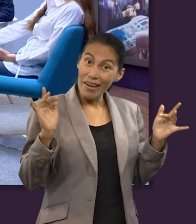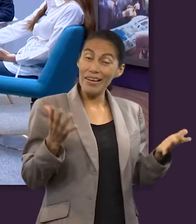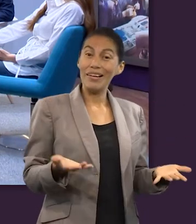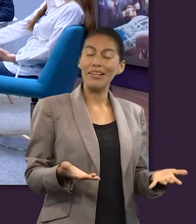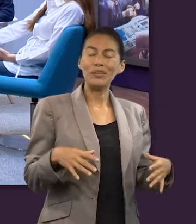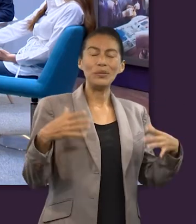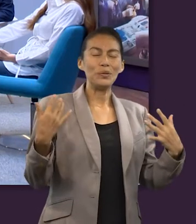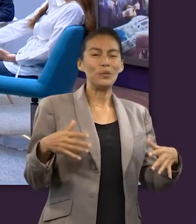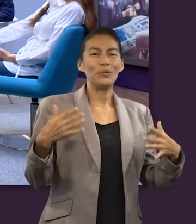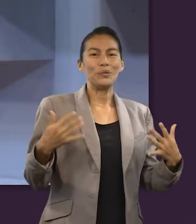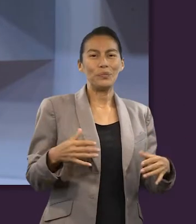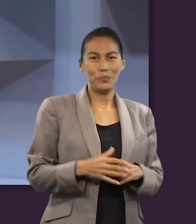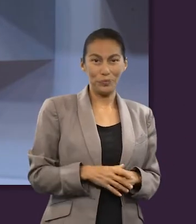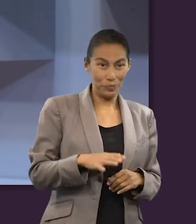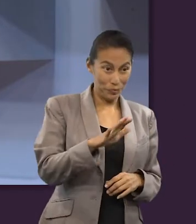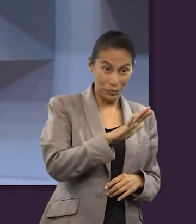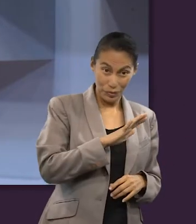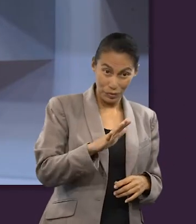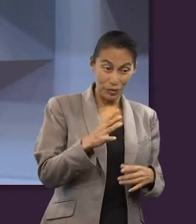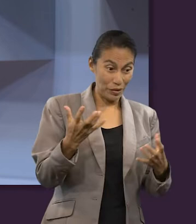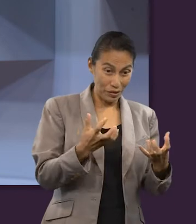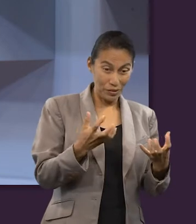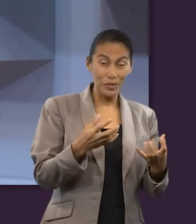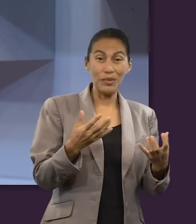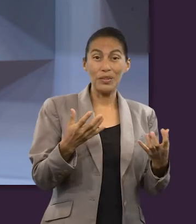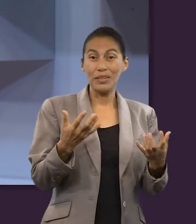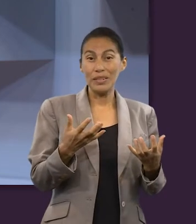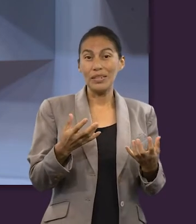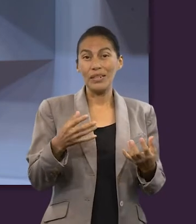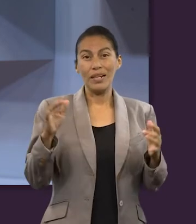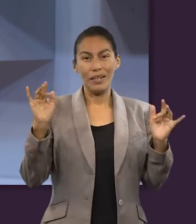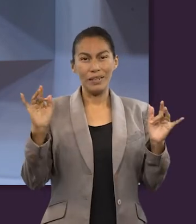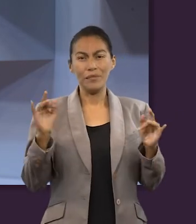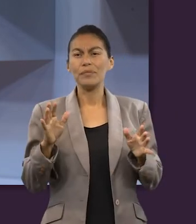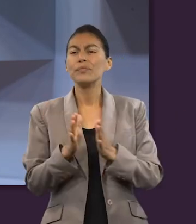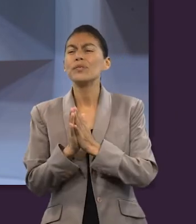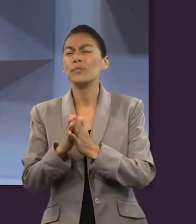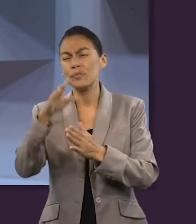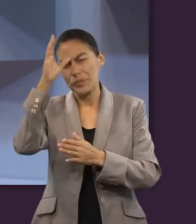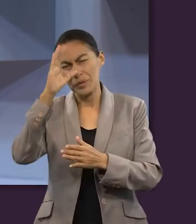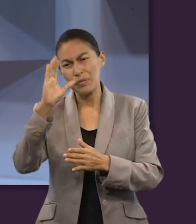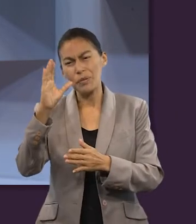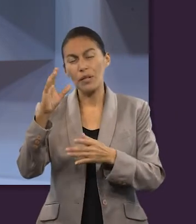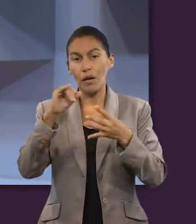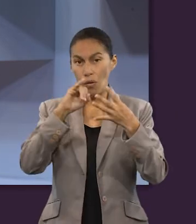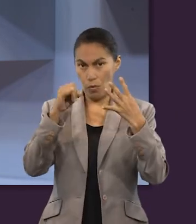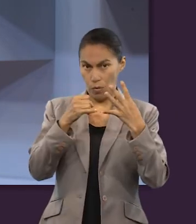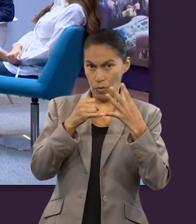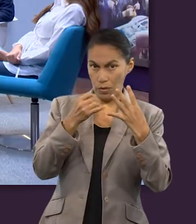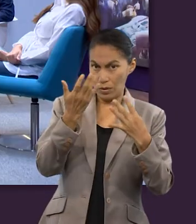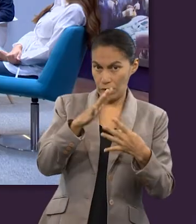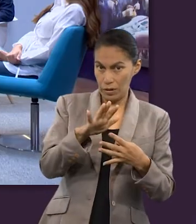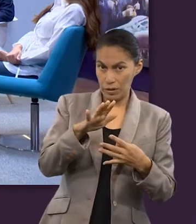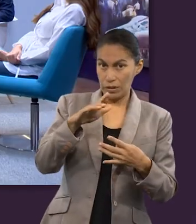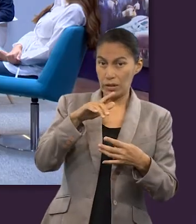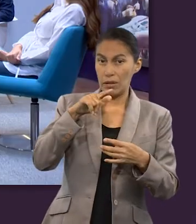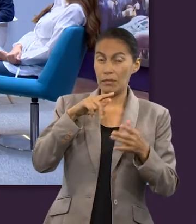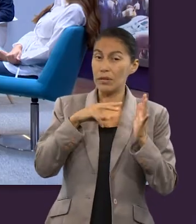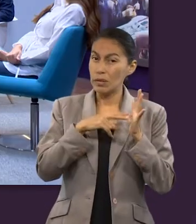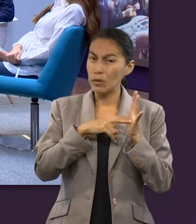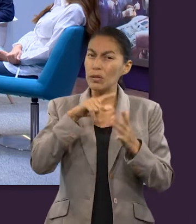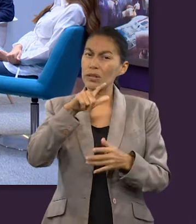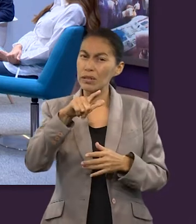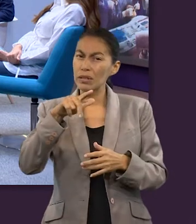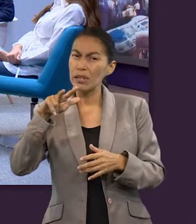Interesante, los ángeles estaban siendo parte entonces de todo este evento. Chipri, ¿será que nos puede leer Juan